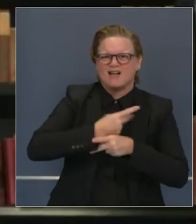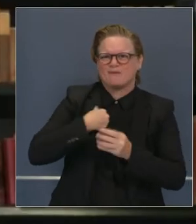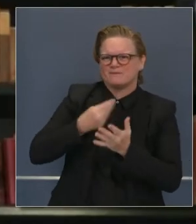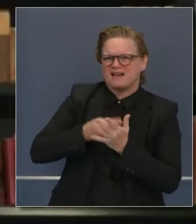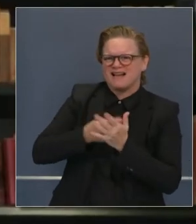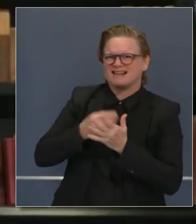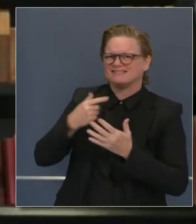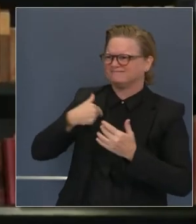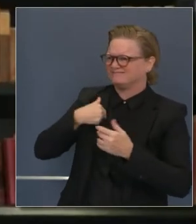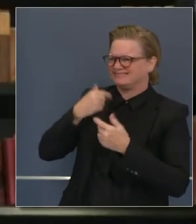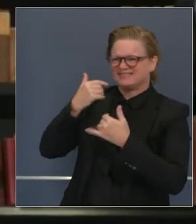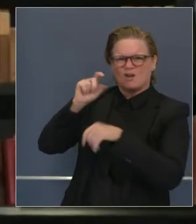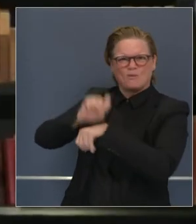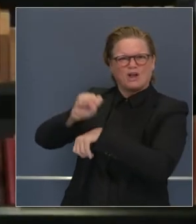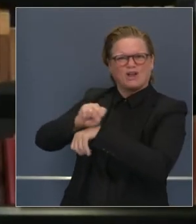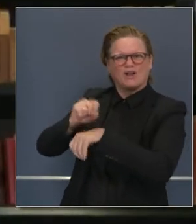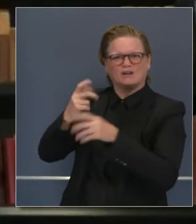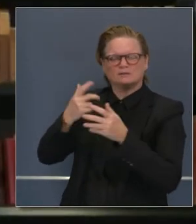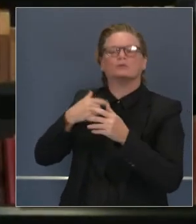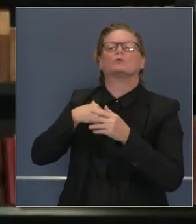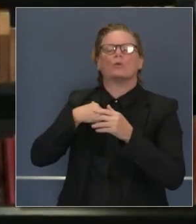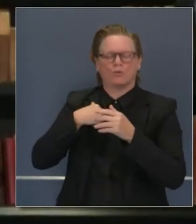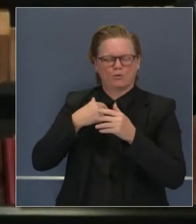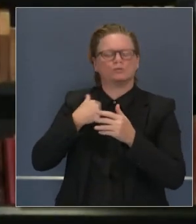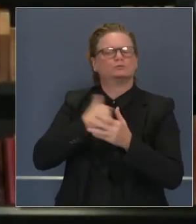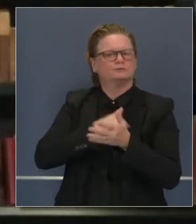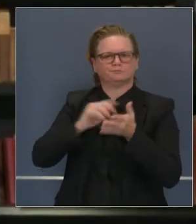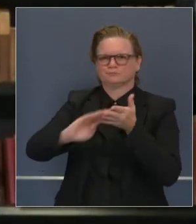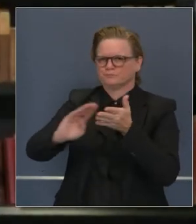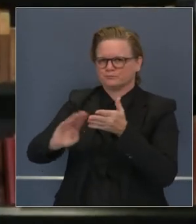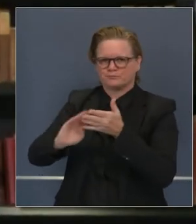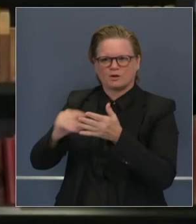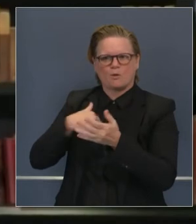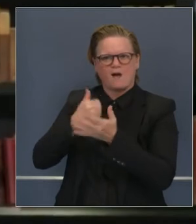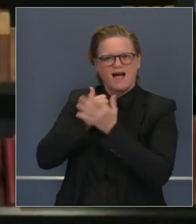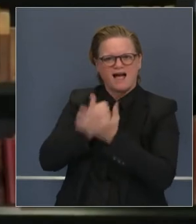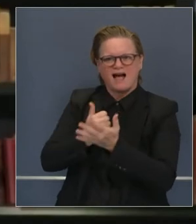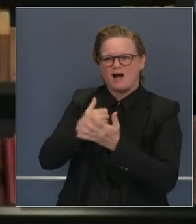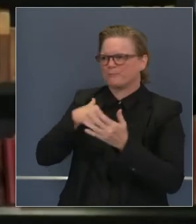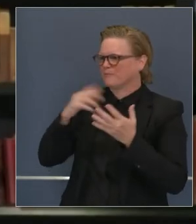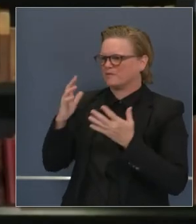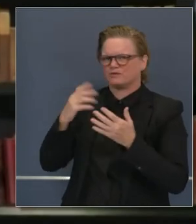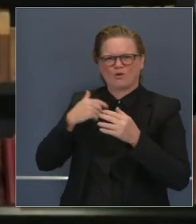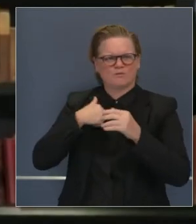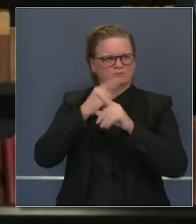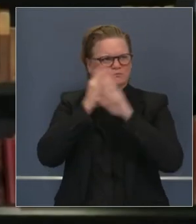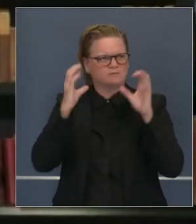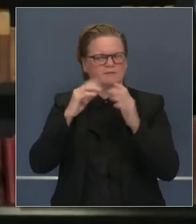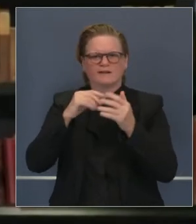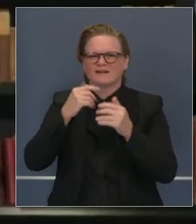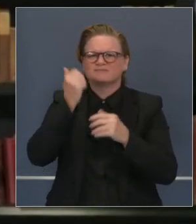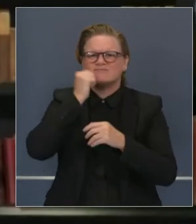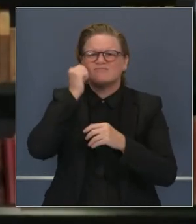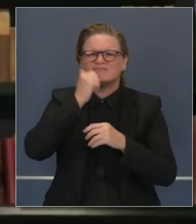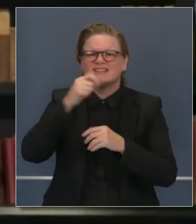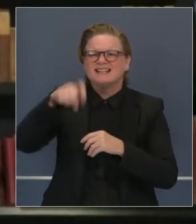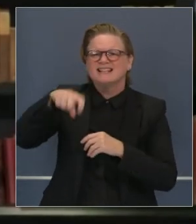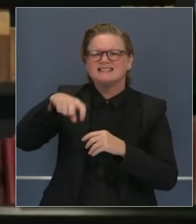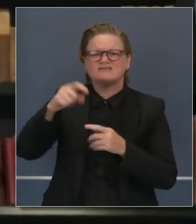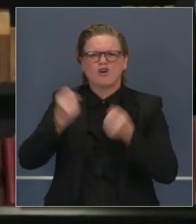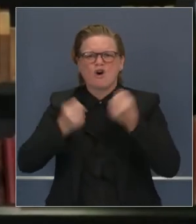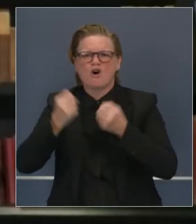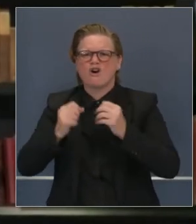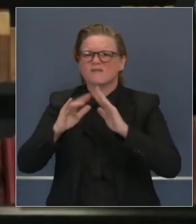sus seres queridos y que tenían que quedarse dormidos en sus carros, etcétera. Que es una estrategia adicional, también avanzando una orden